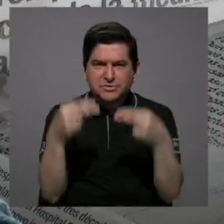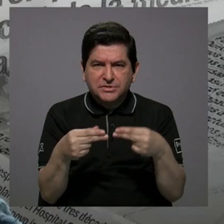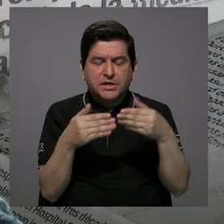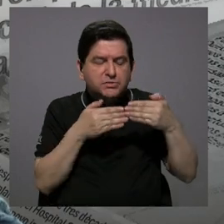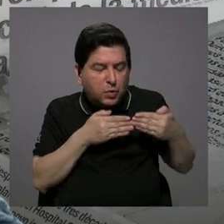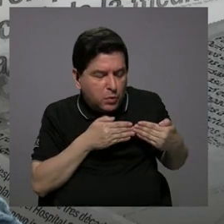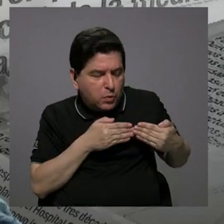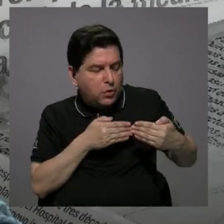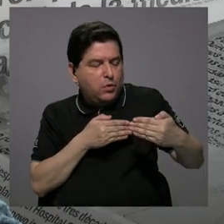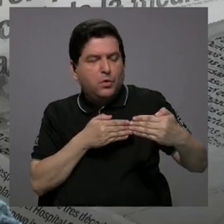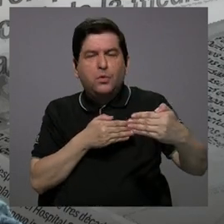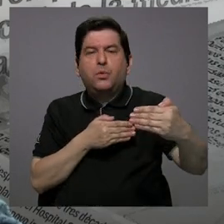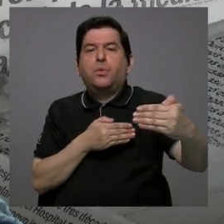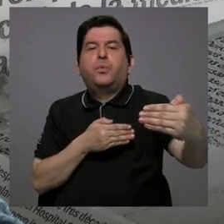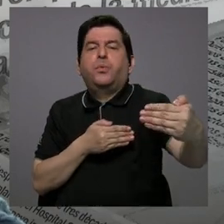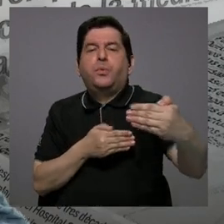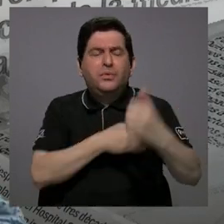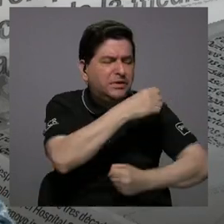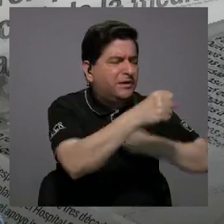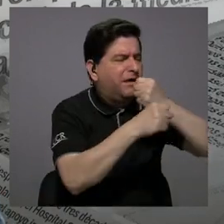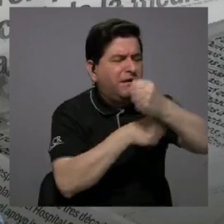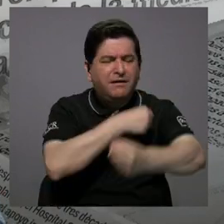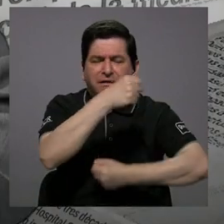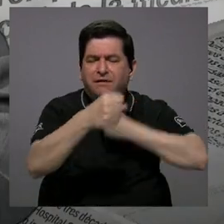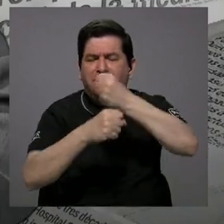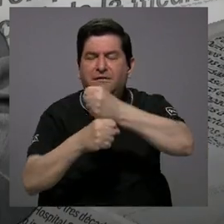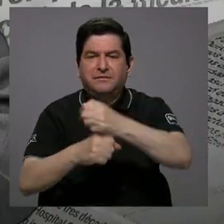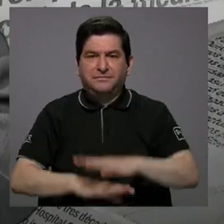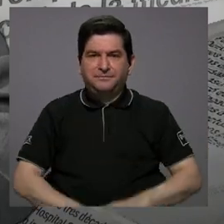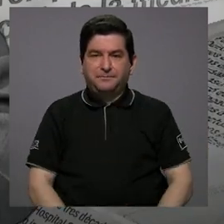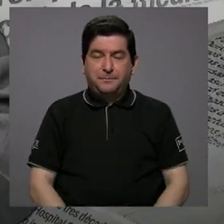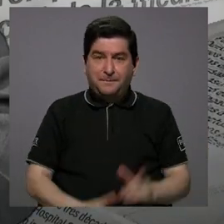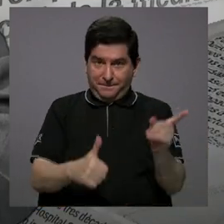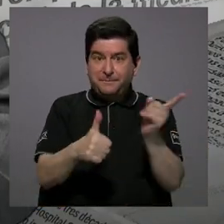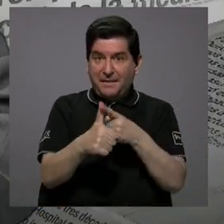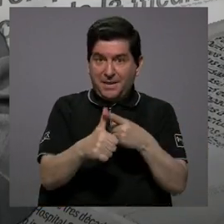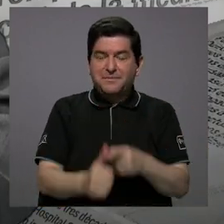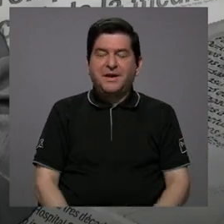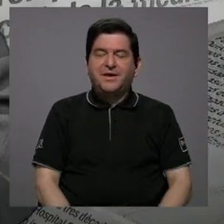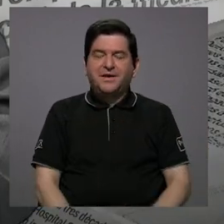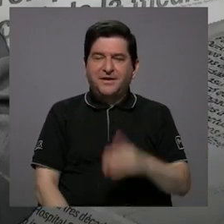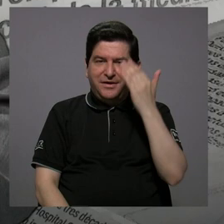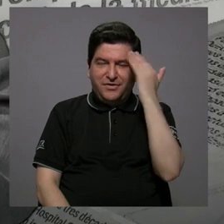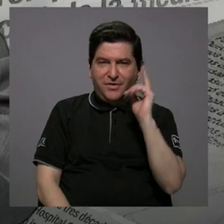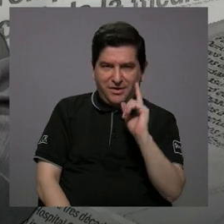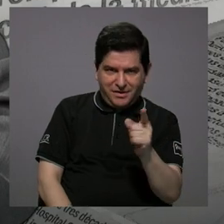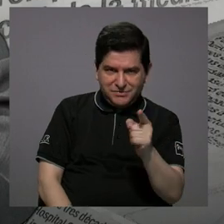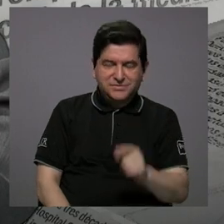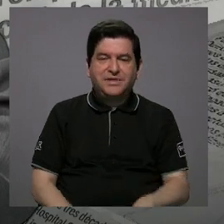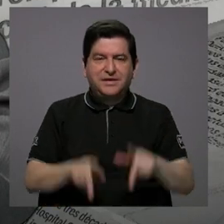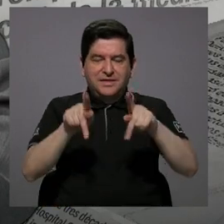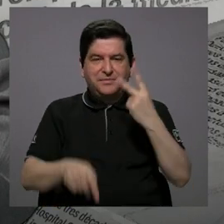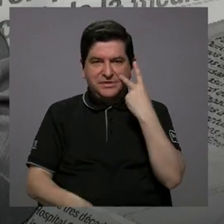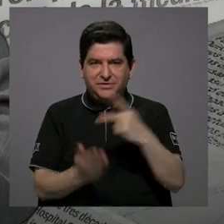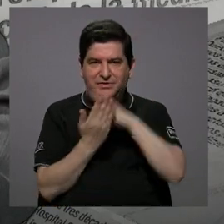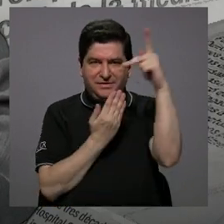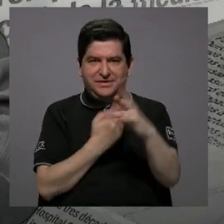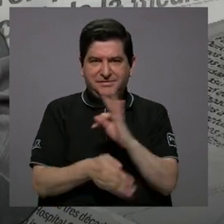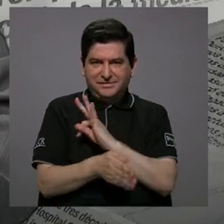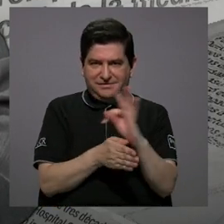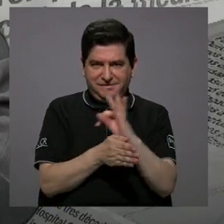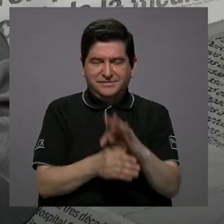a lo largo de muchas décadas. Primero, saludarla a usted, saludar a la teleaudiencia,